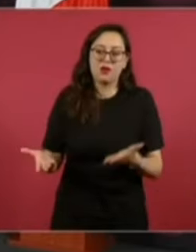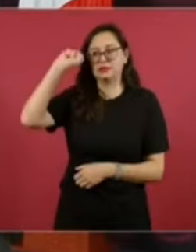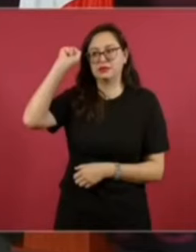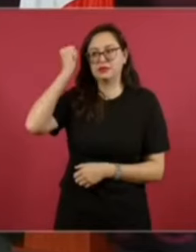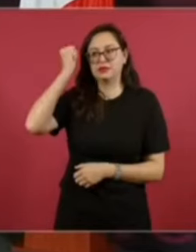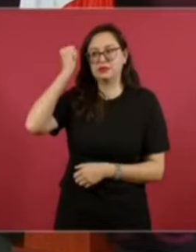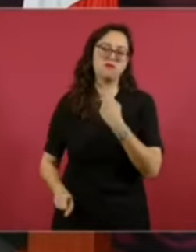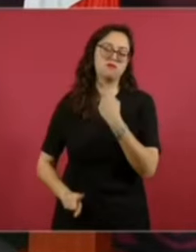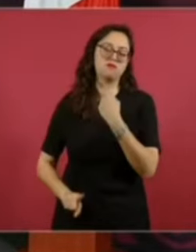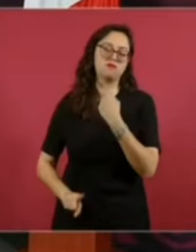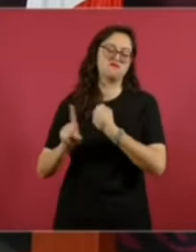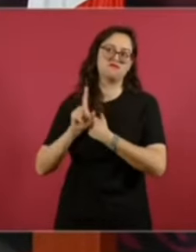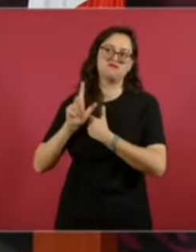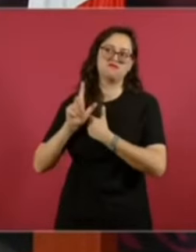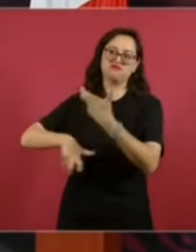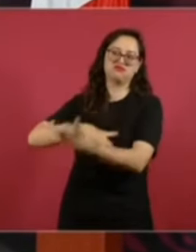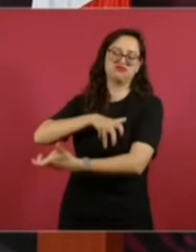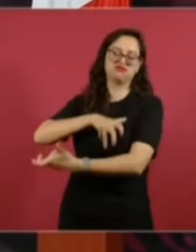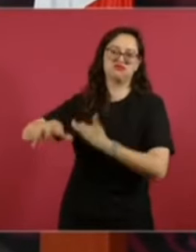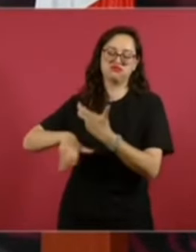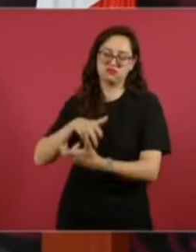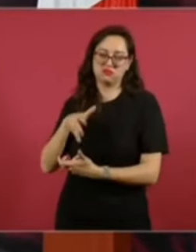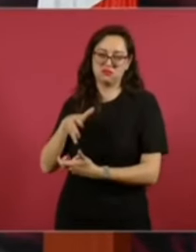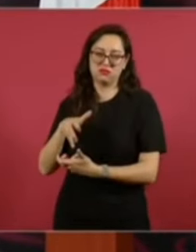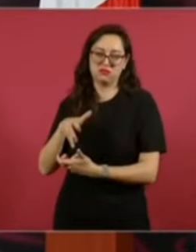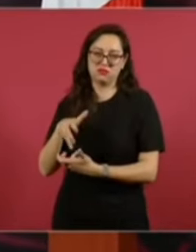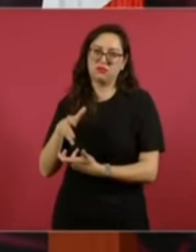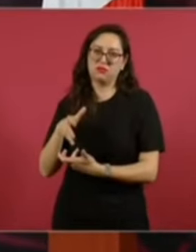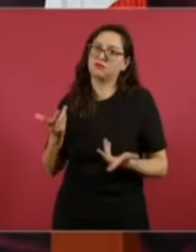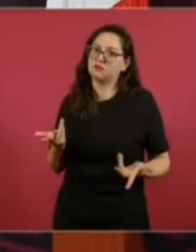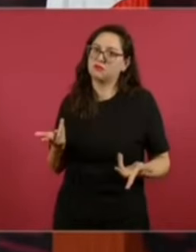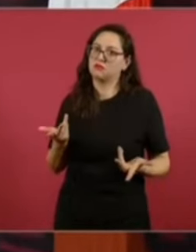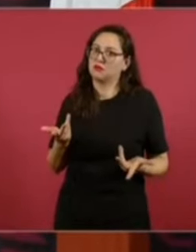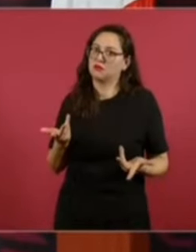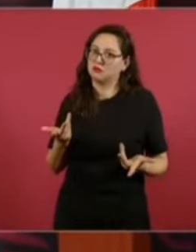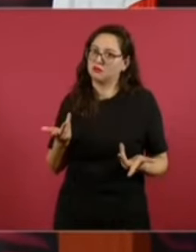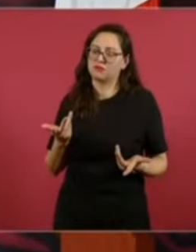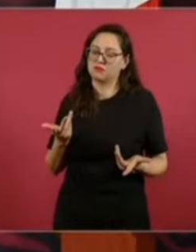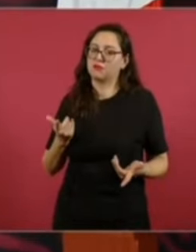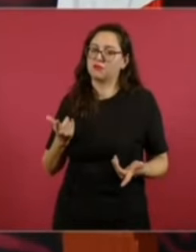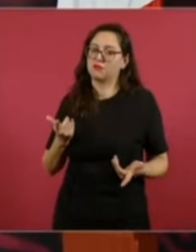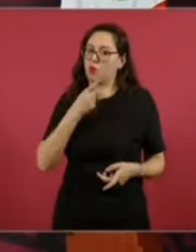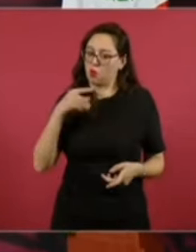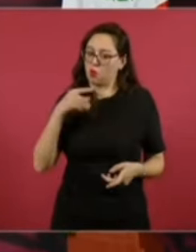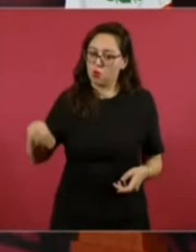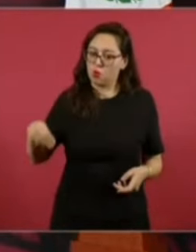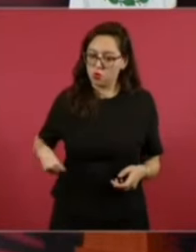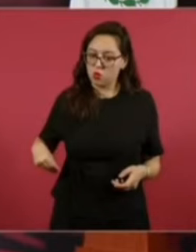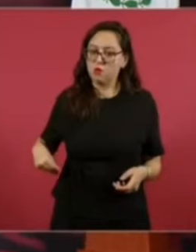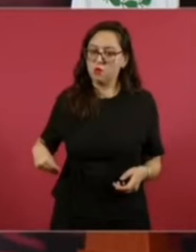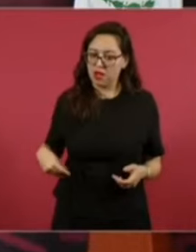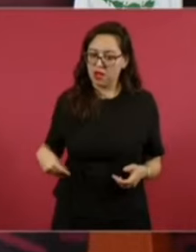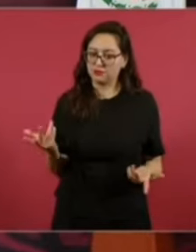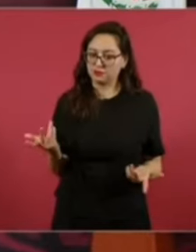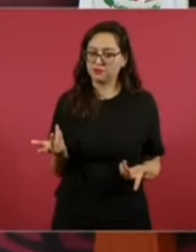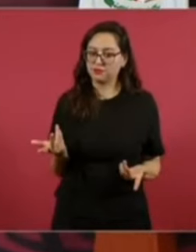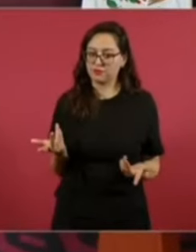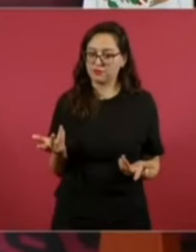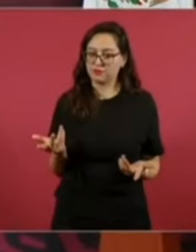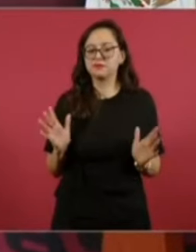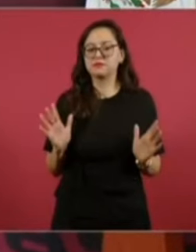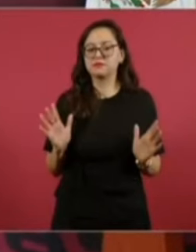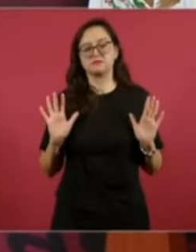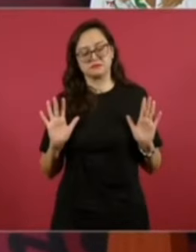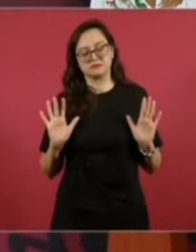en Sinaloa, la confrontación que se está dando. que espero, porque estamos